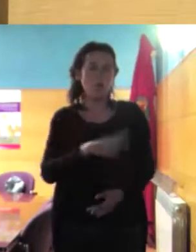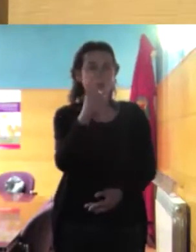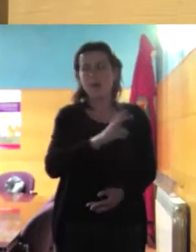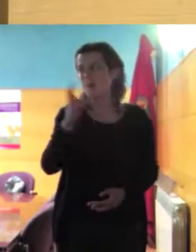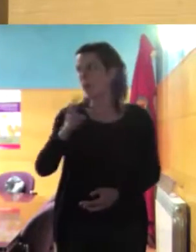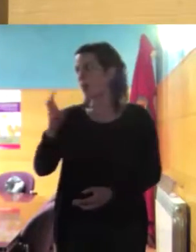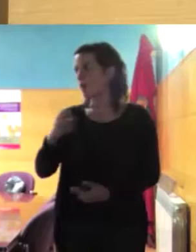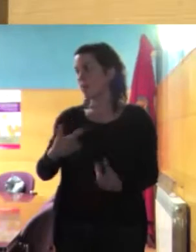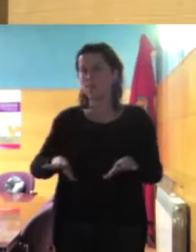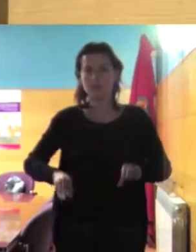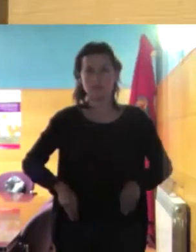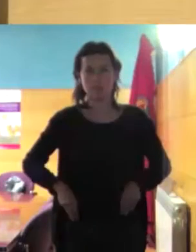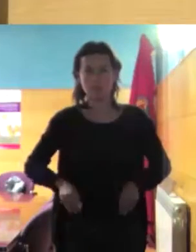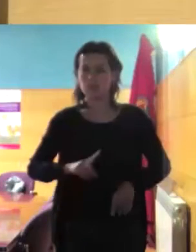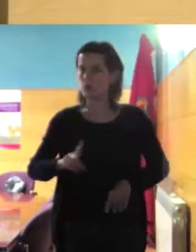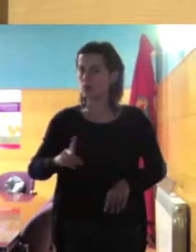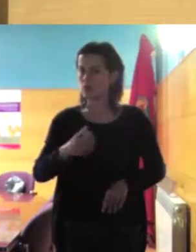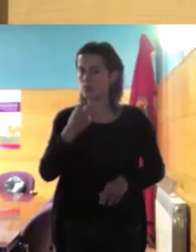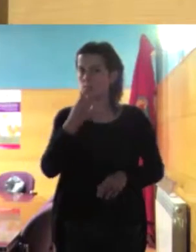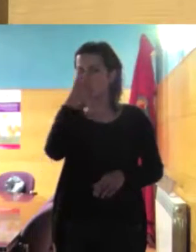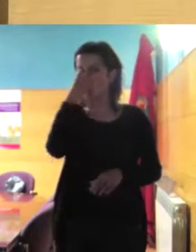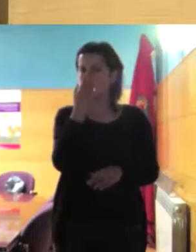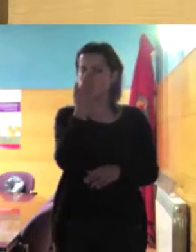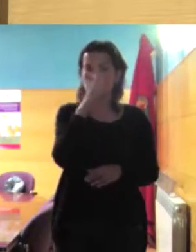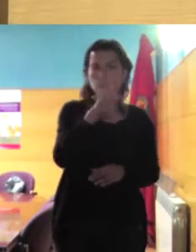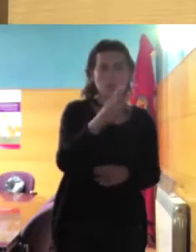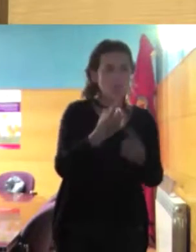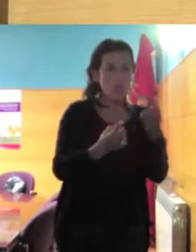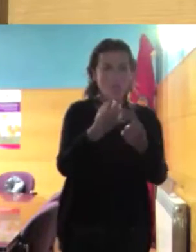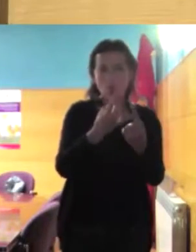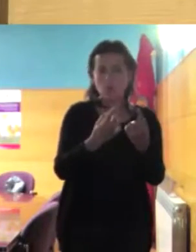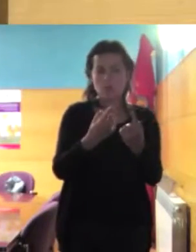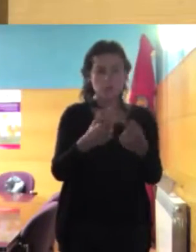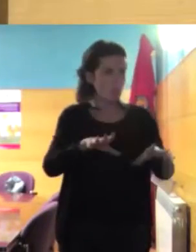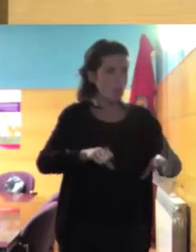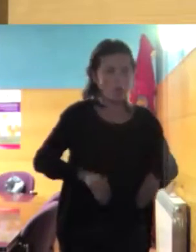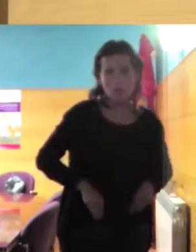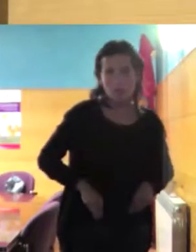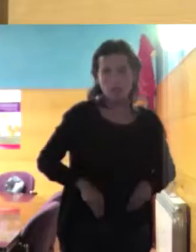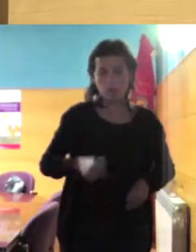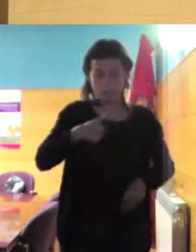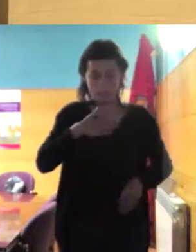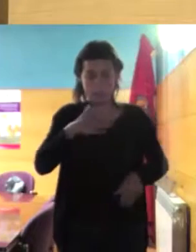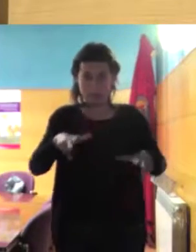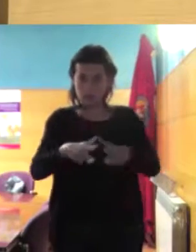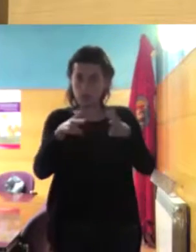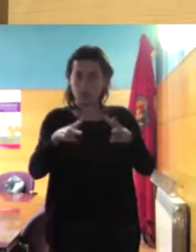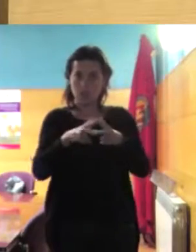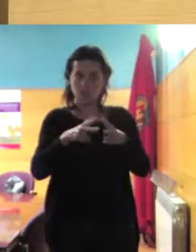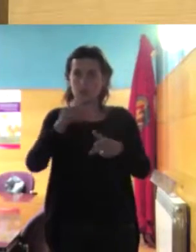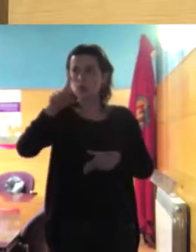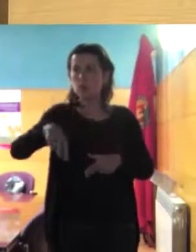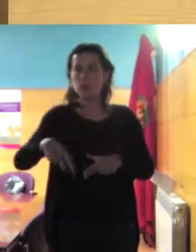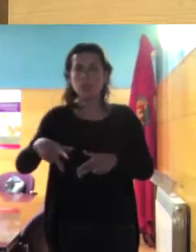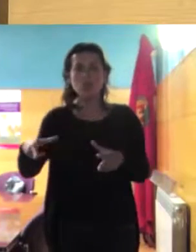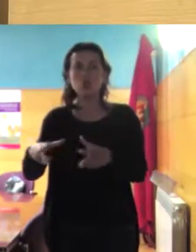hay actitudes que no acepto y que critico en la sociedad que estoy y que también critico en la